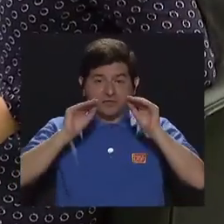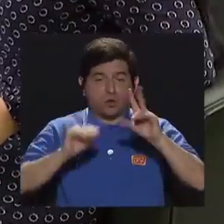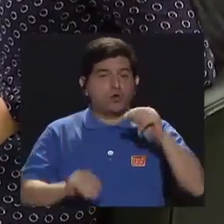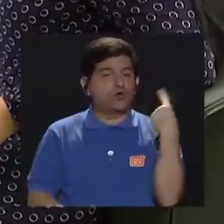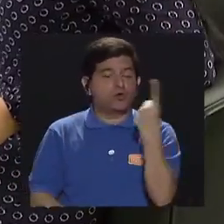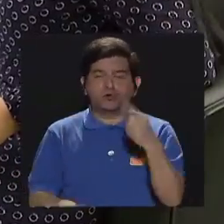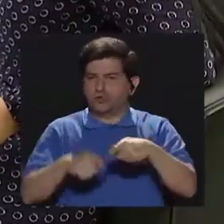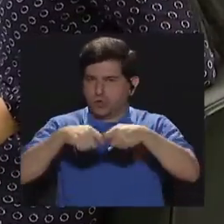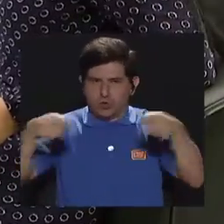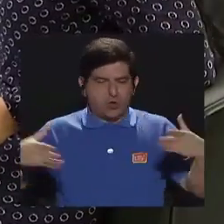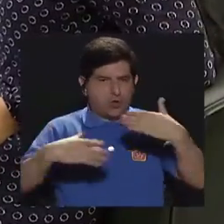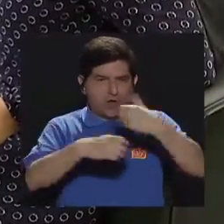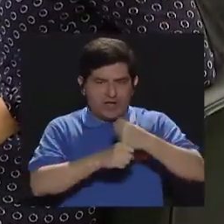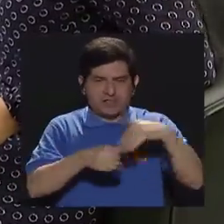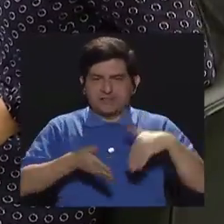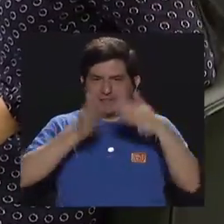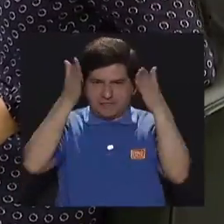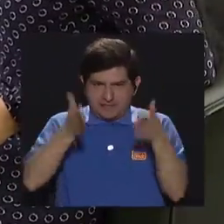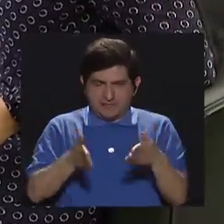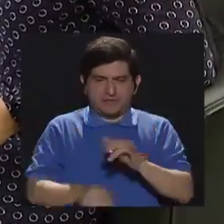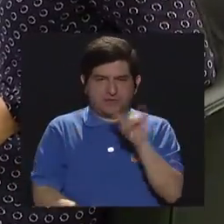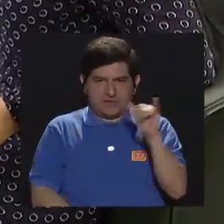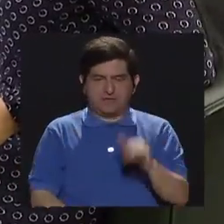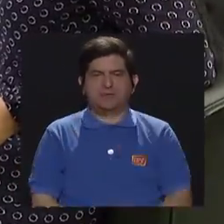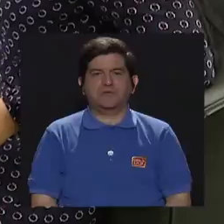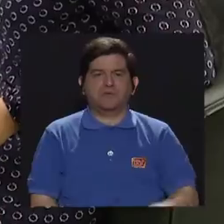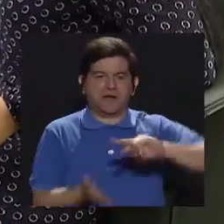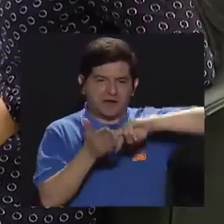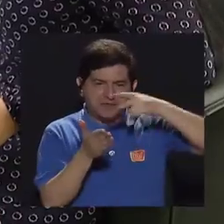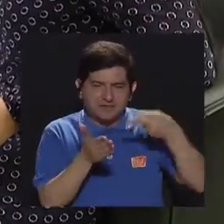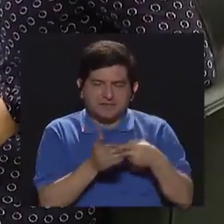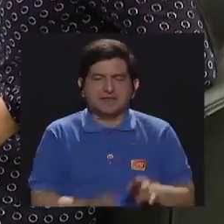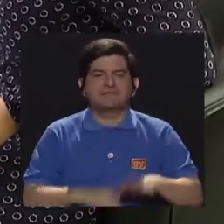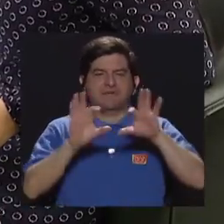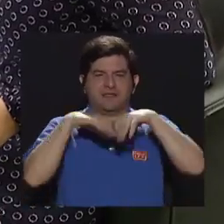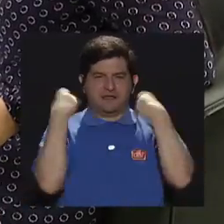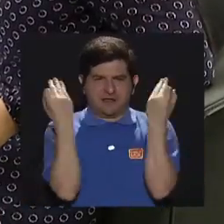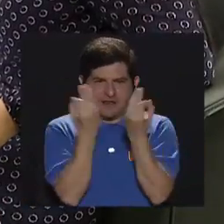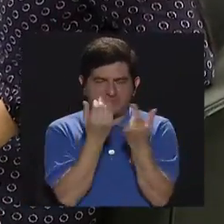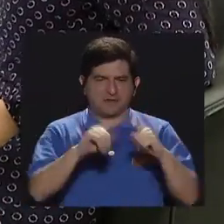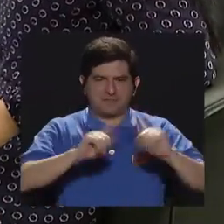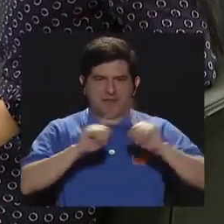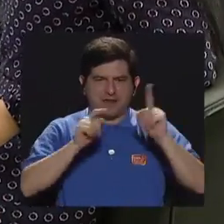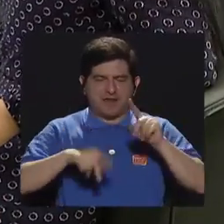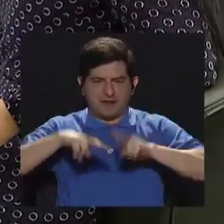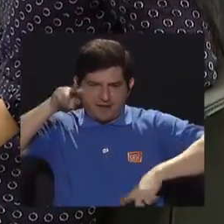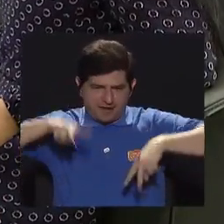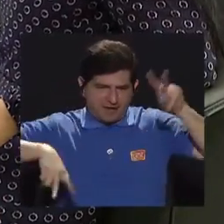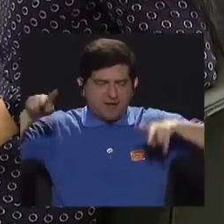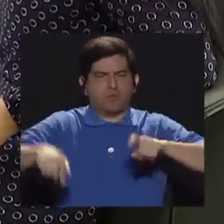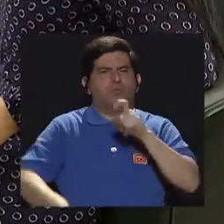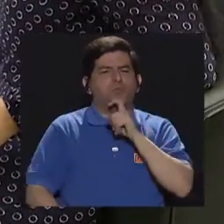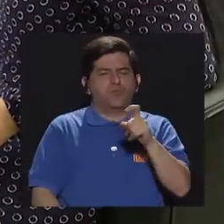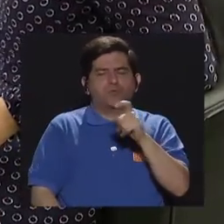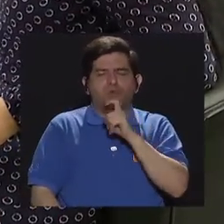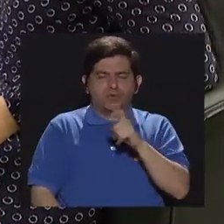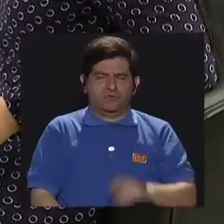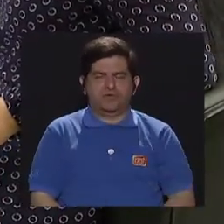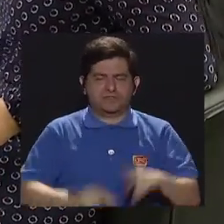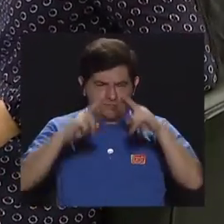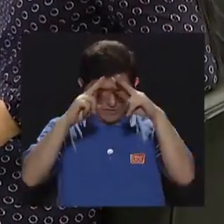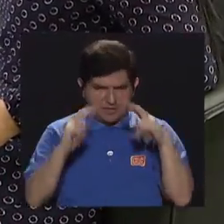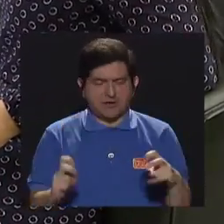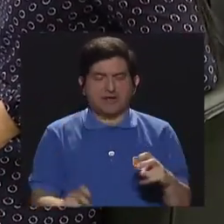que se hace con el estudiante, sino que abarca también la familia, abarca otras variables y entonces es muy difícil también su